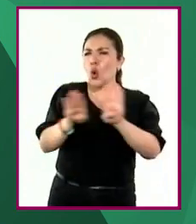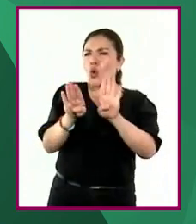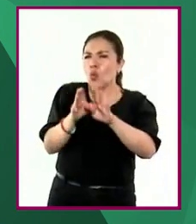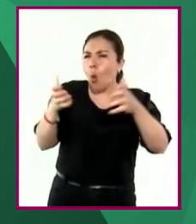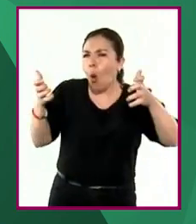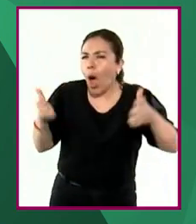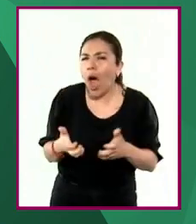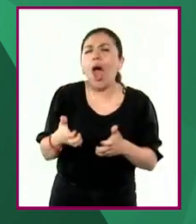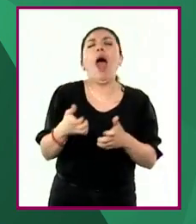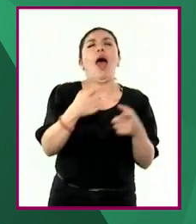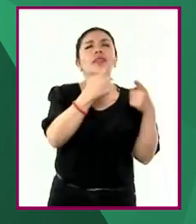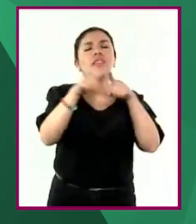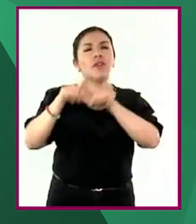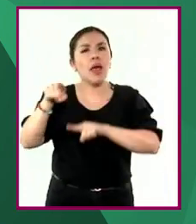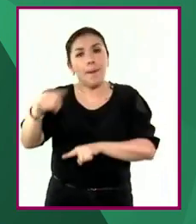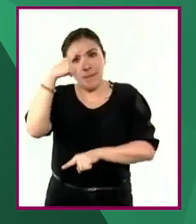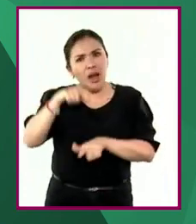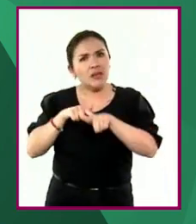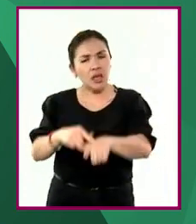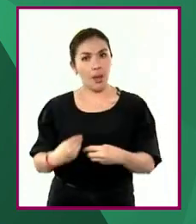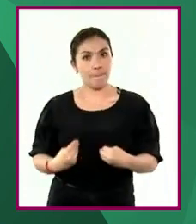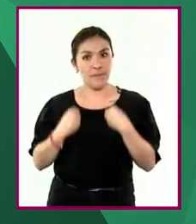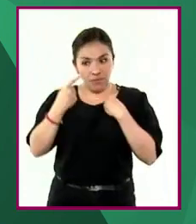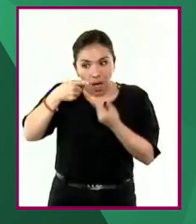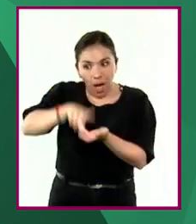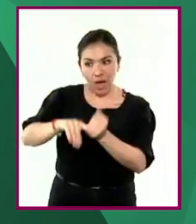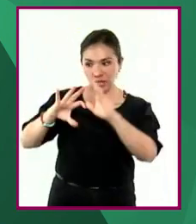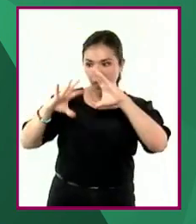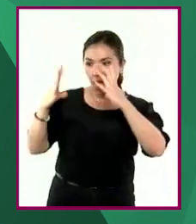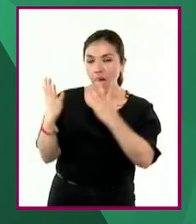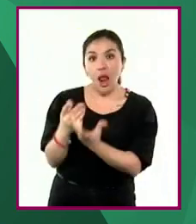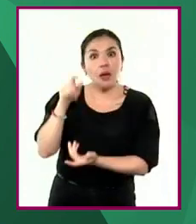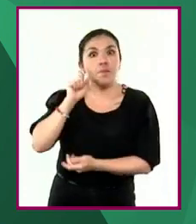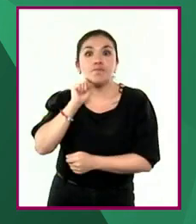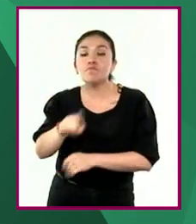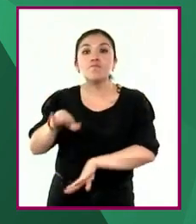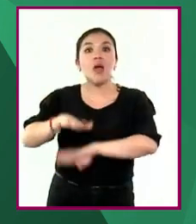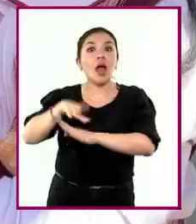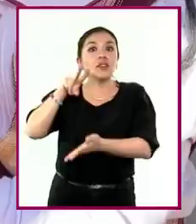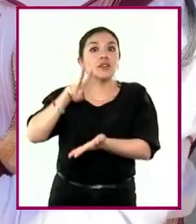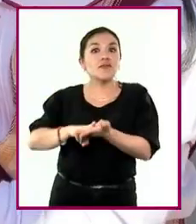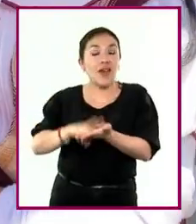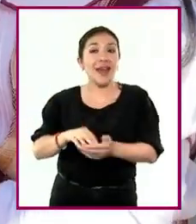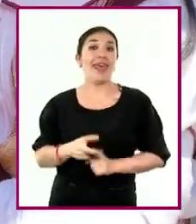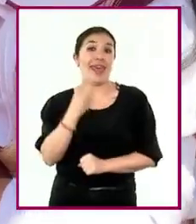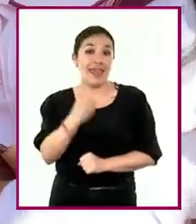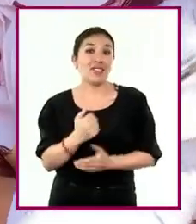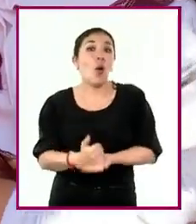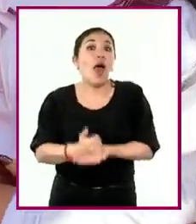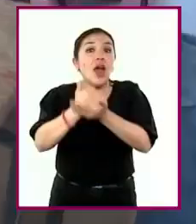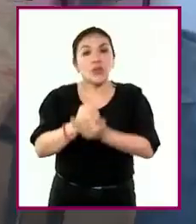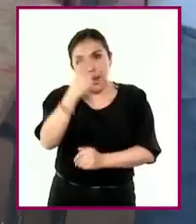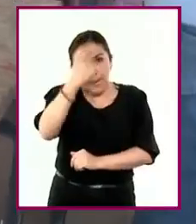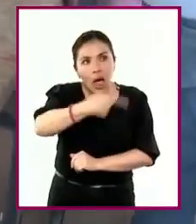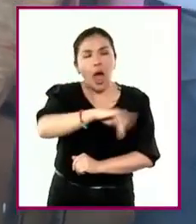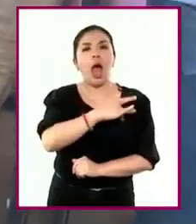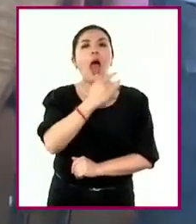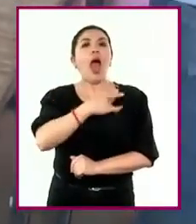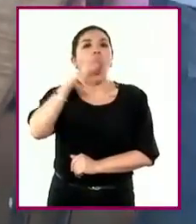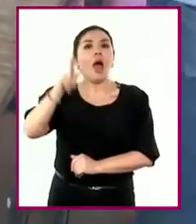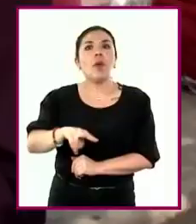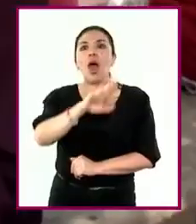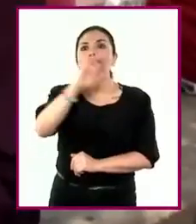dinámica, cómo sustentan la vida en la tierra y su valor intrínseco. Esto contribuirá a que